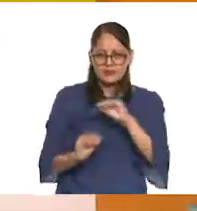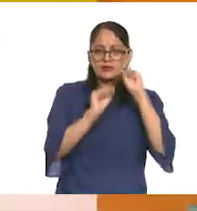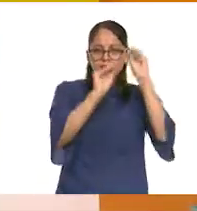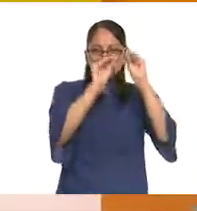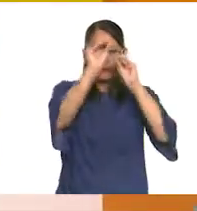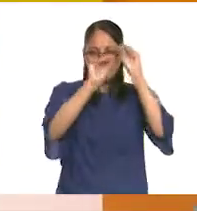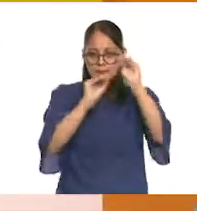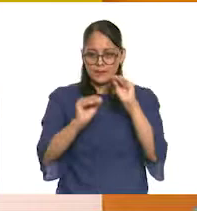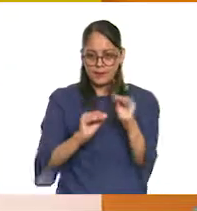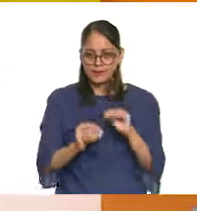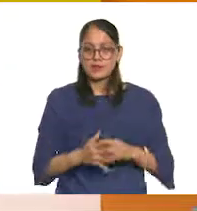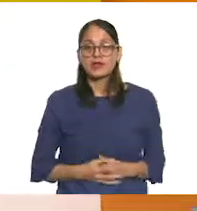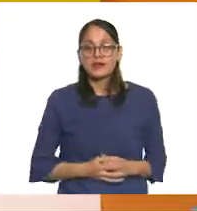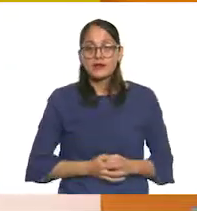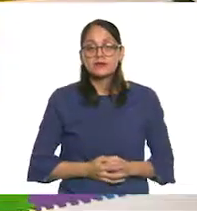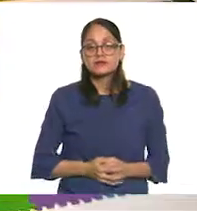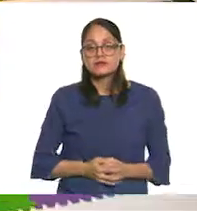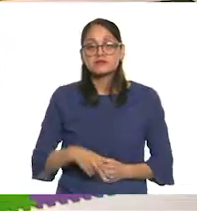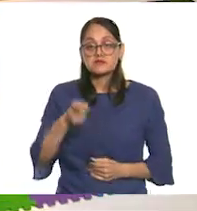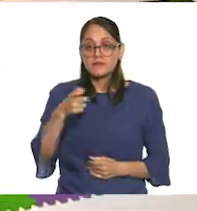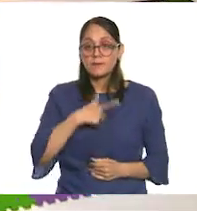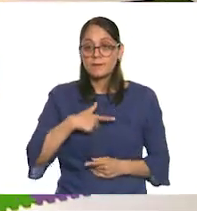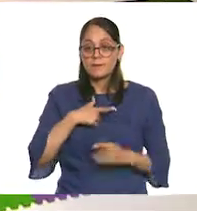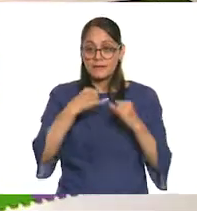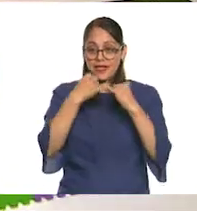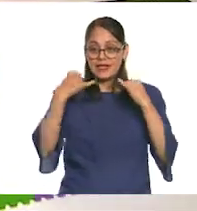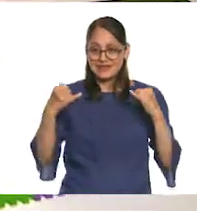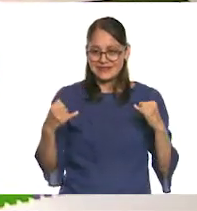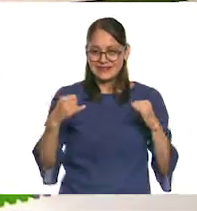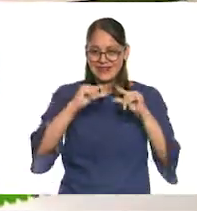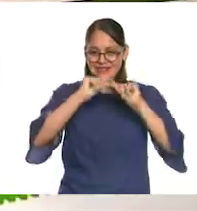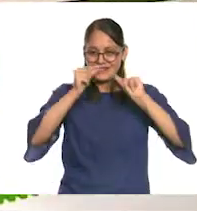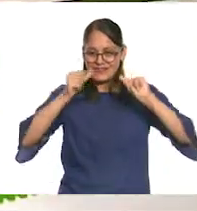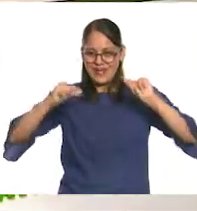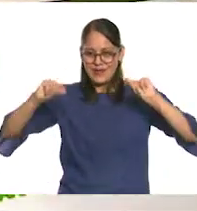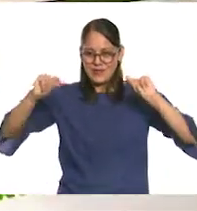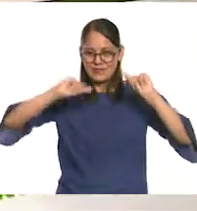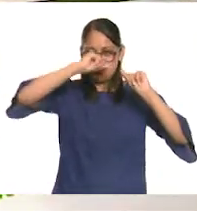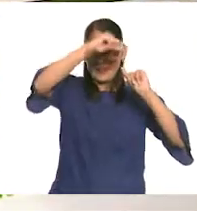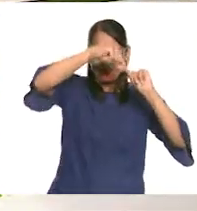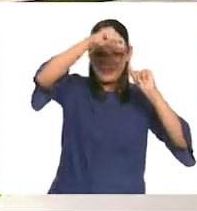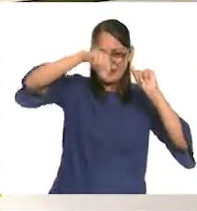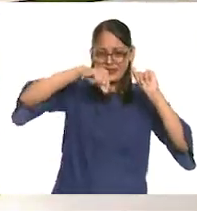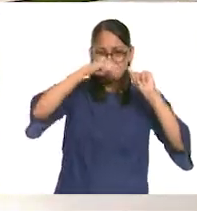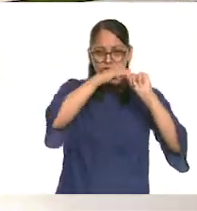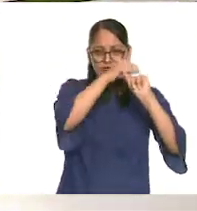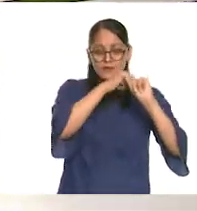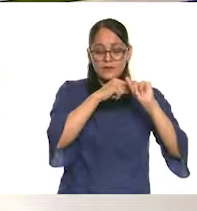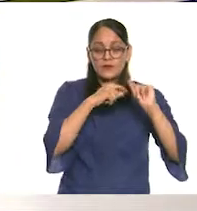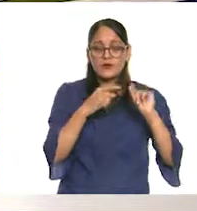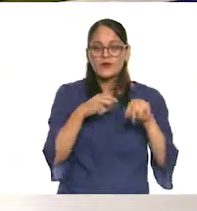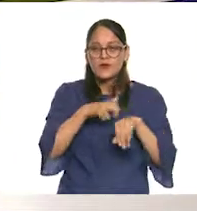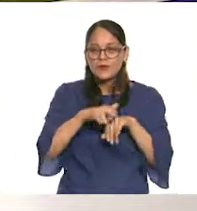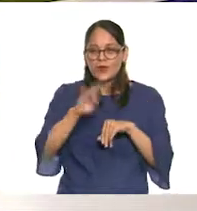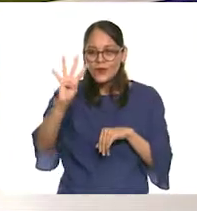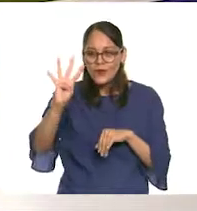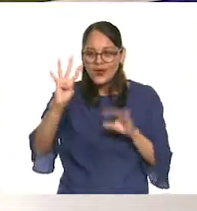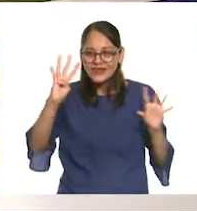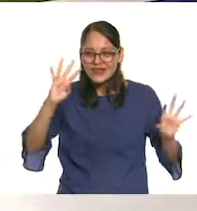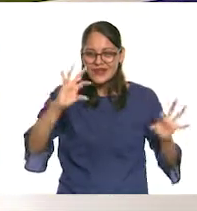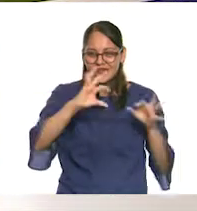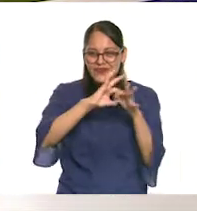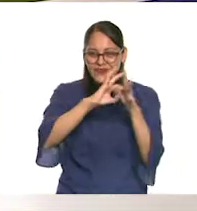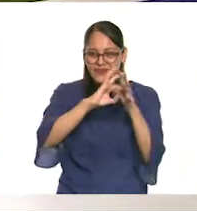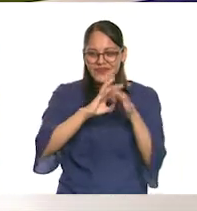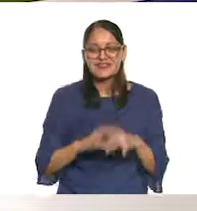formarla. ¿Te gusta que este estambre pase por el número 4? ¿Te gusta que Erick? ¿Que este estambre pase por el